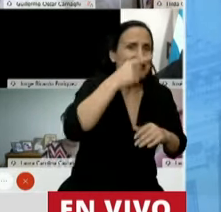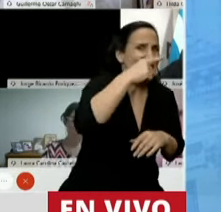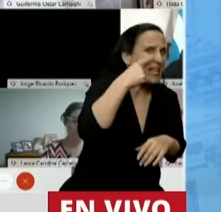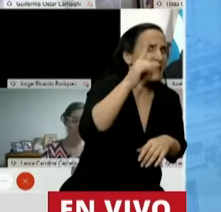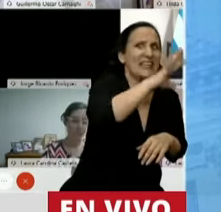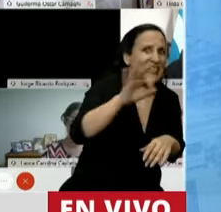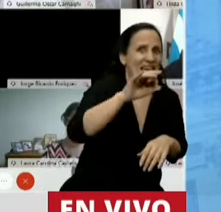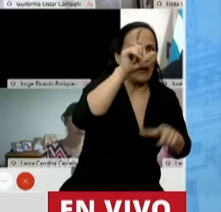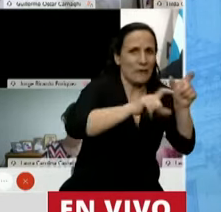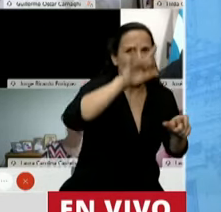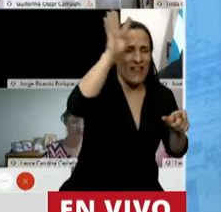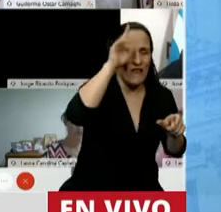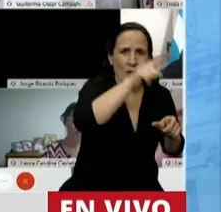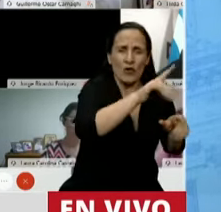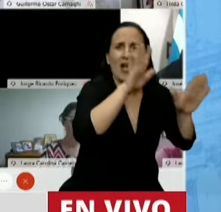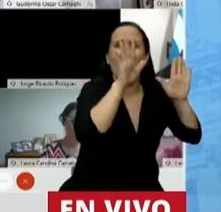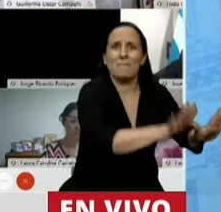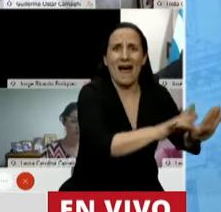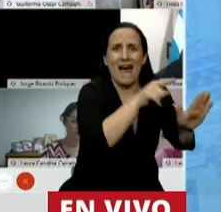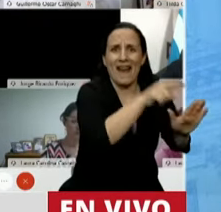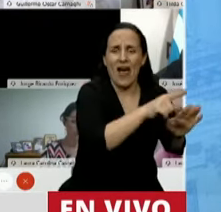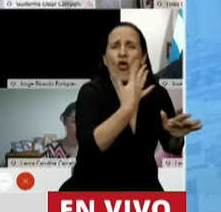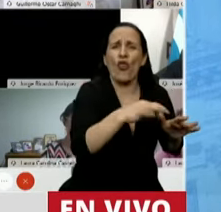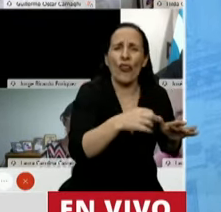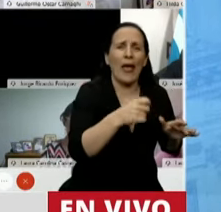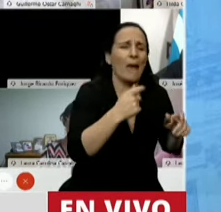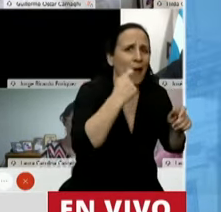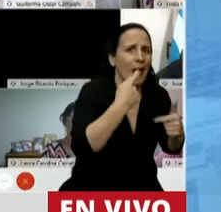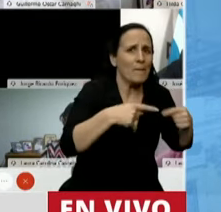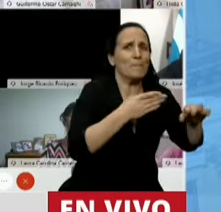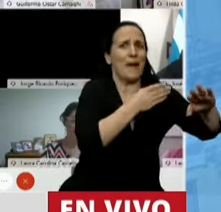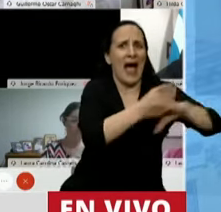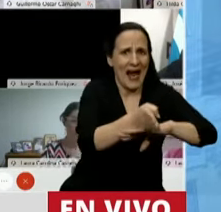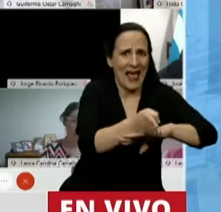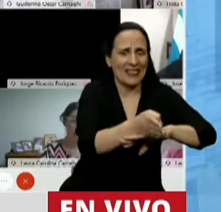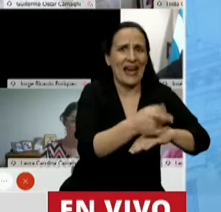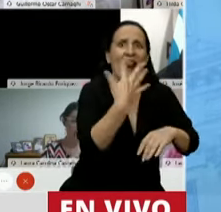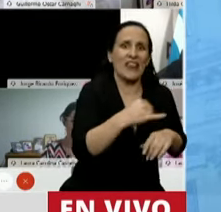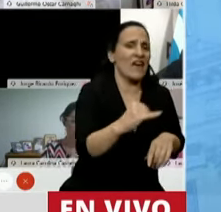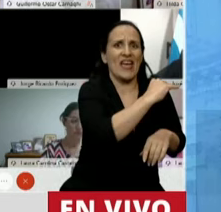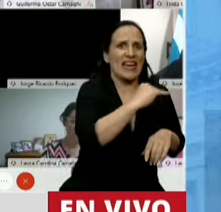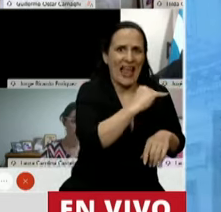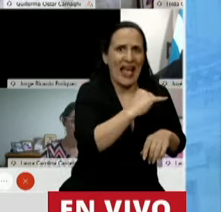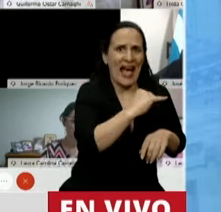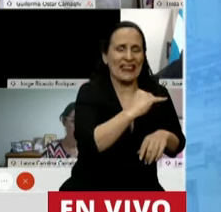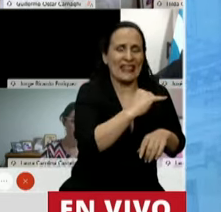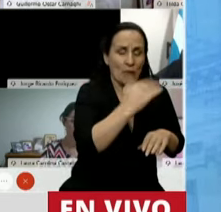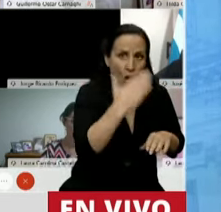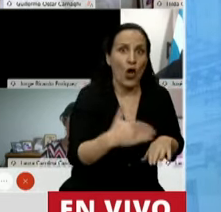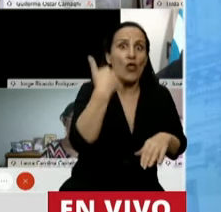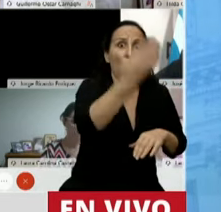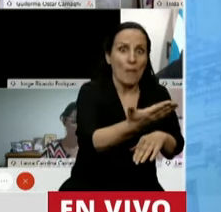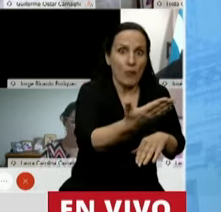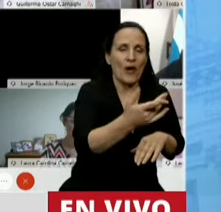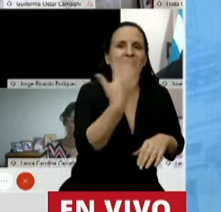que están varados. Que tienen que hacer un PCR antes de entrar. Que le tiene que dar negativo. Que posteriormente